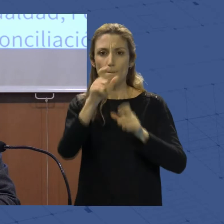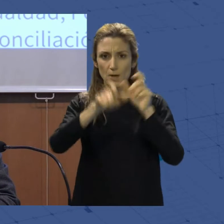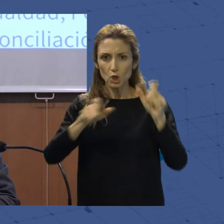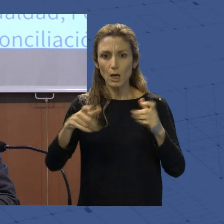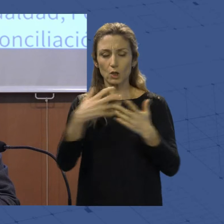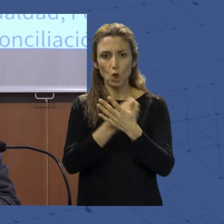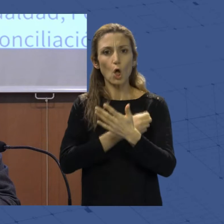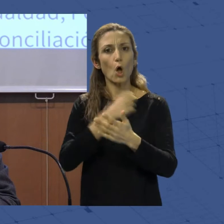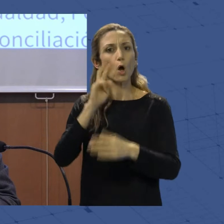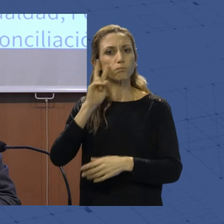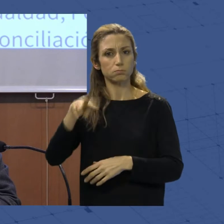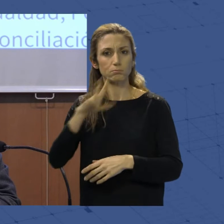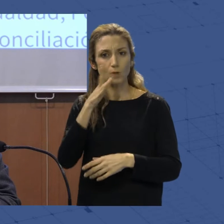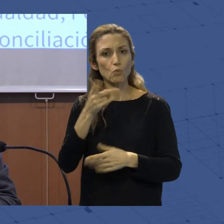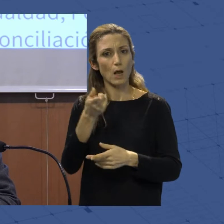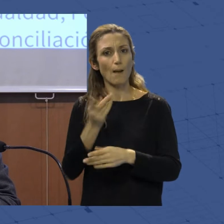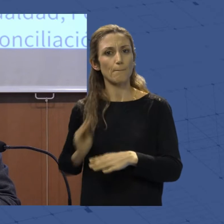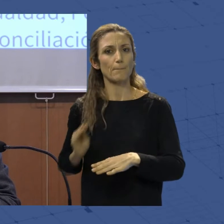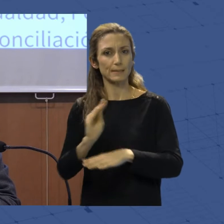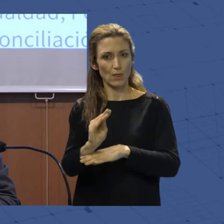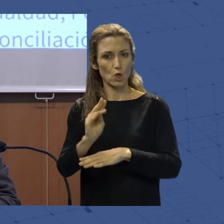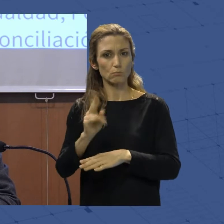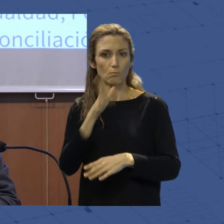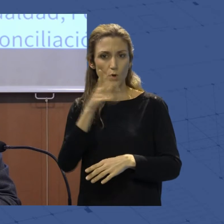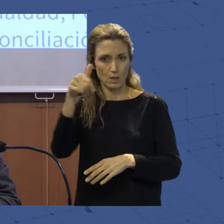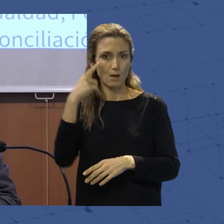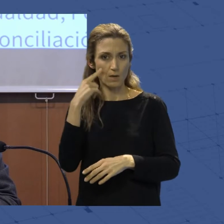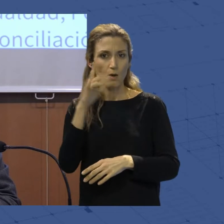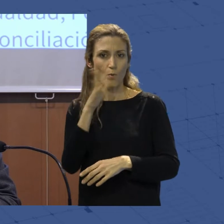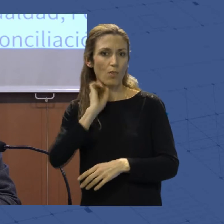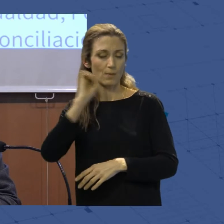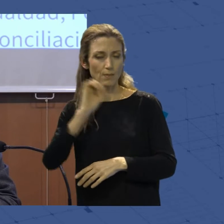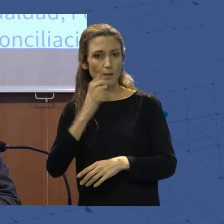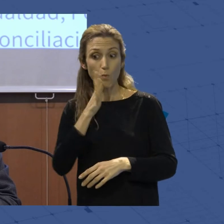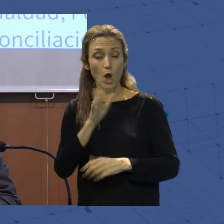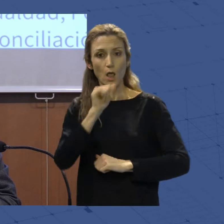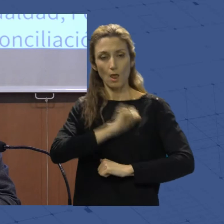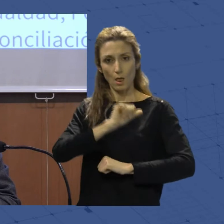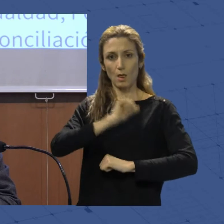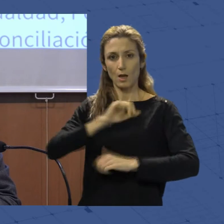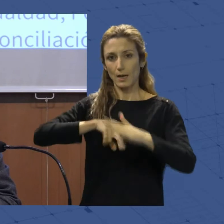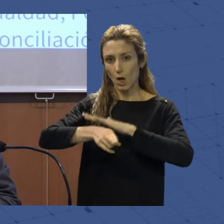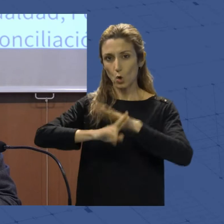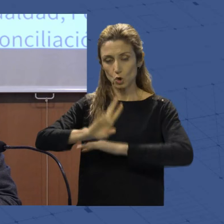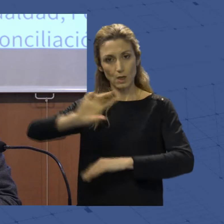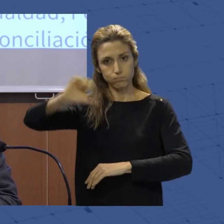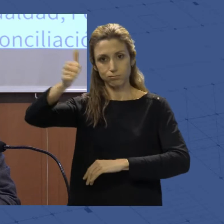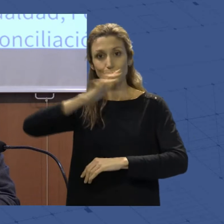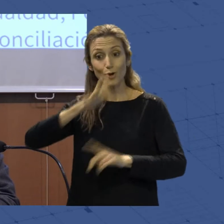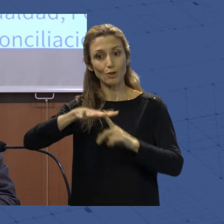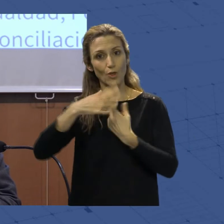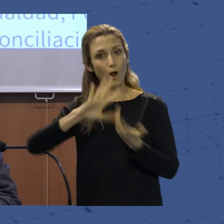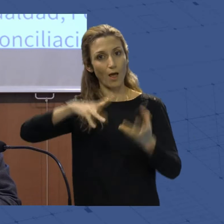reconocido a recibir una prestación en Almería y que estaba pendiente de recibir ese recurso adecuado a su situación.